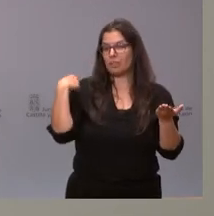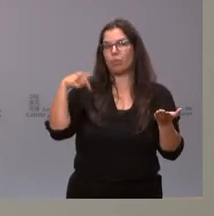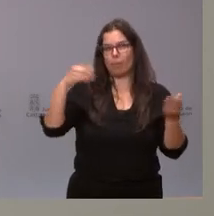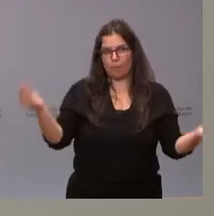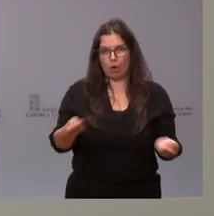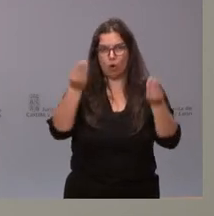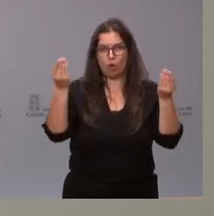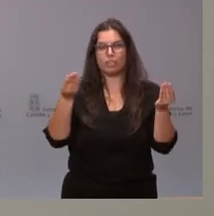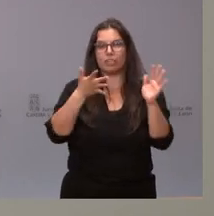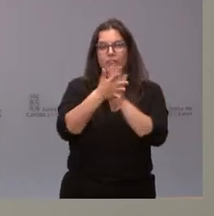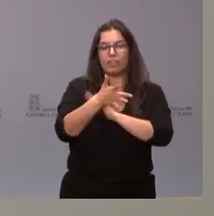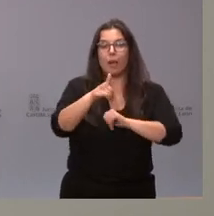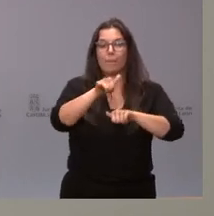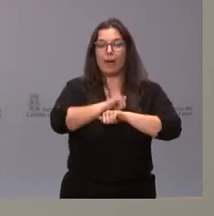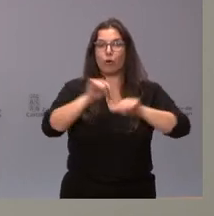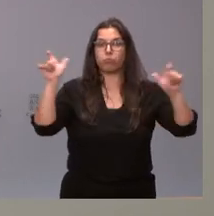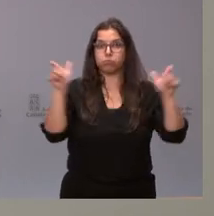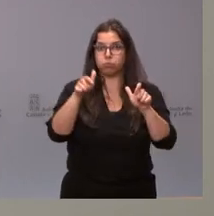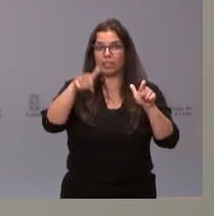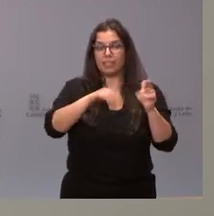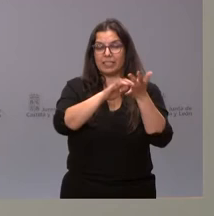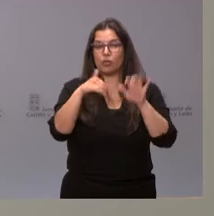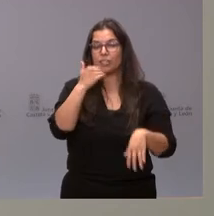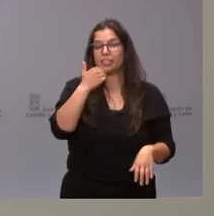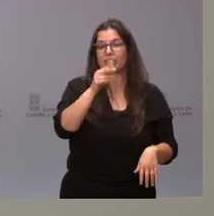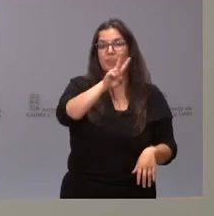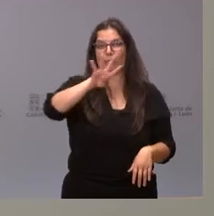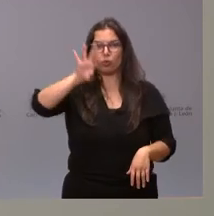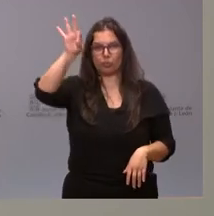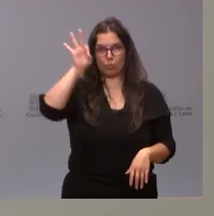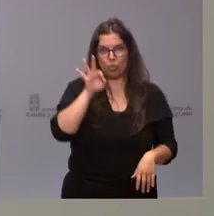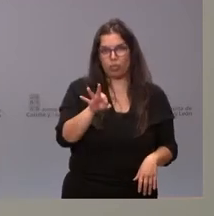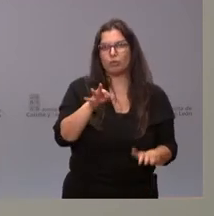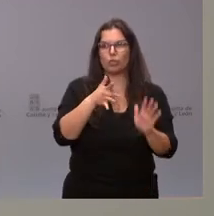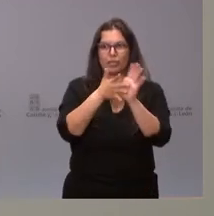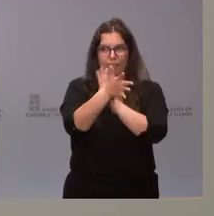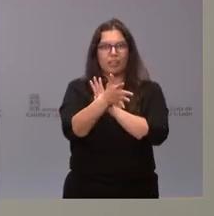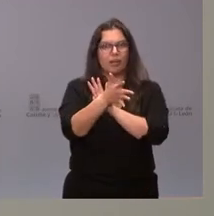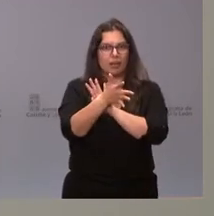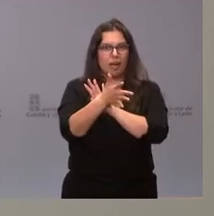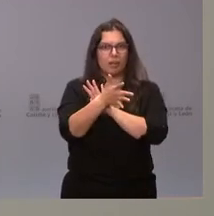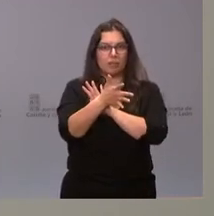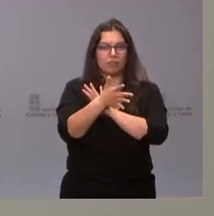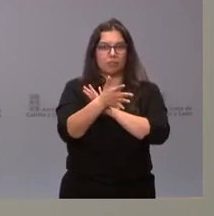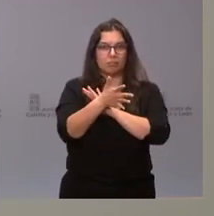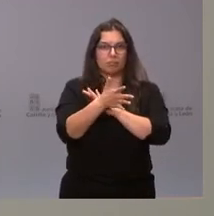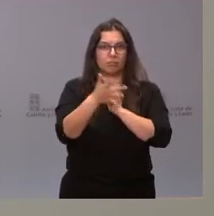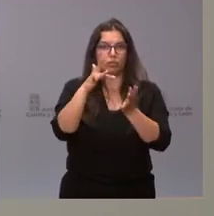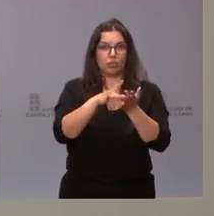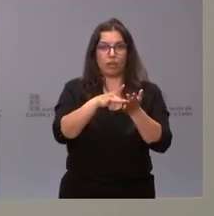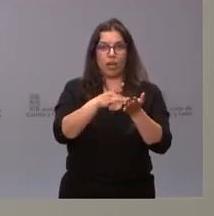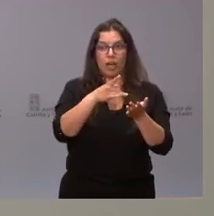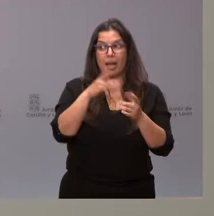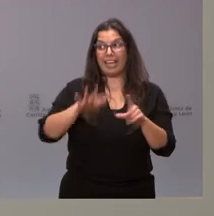Estamos hablando de una bajada del paro en Castilla y León cercana al 24%, que es una reducción mayor que la experimentada en el contexto